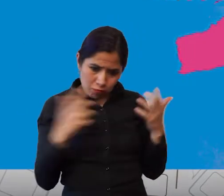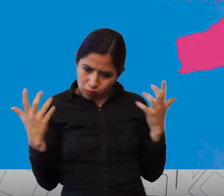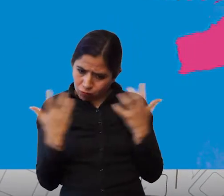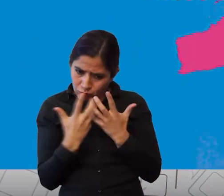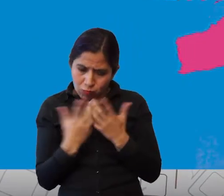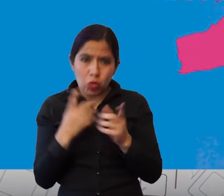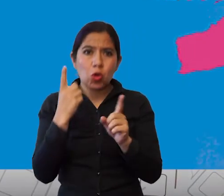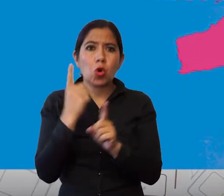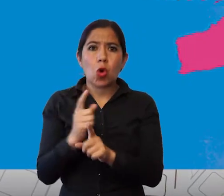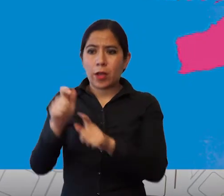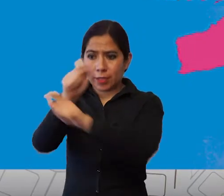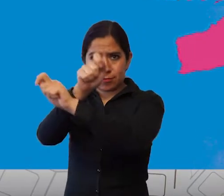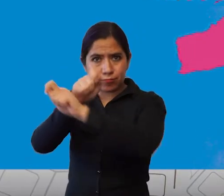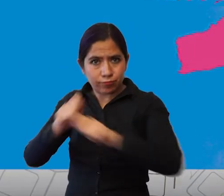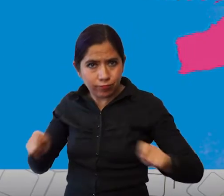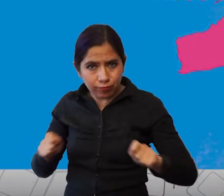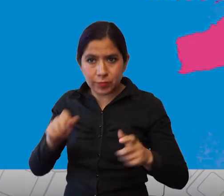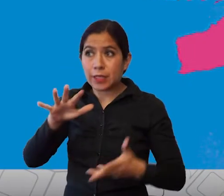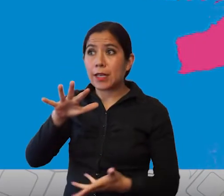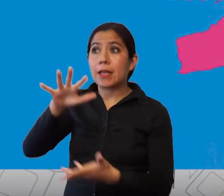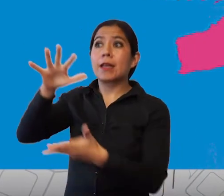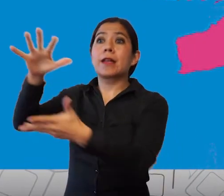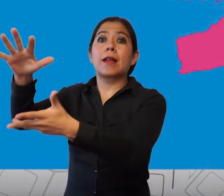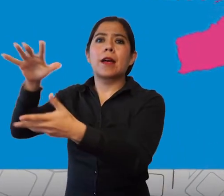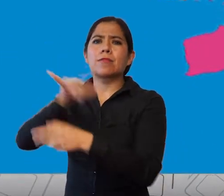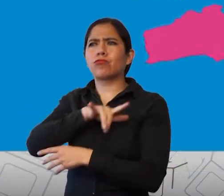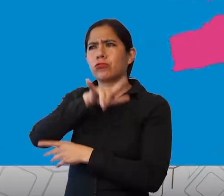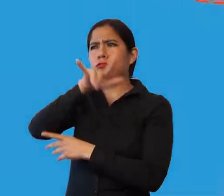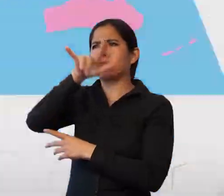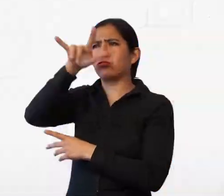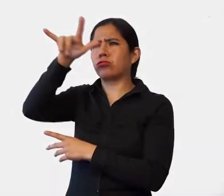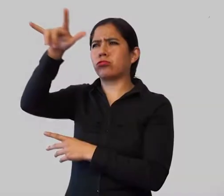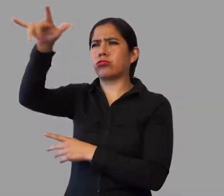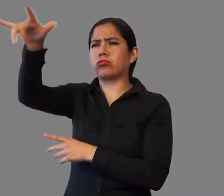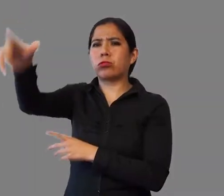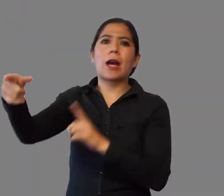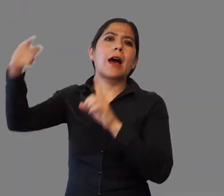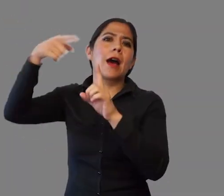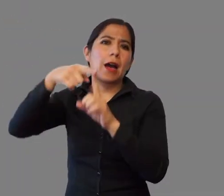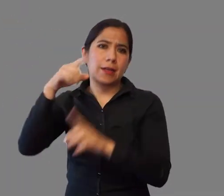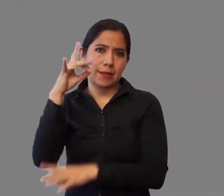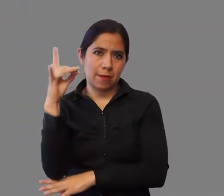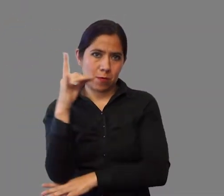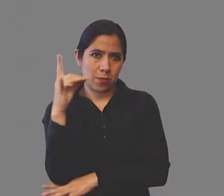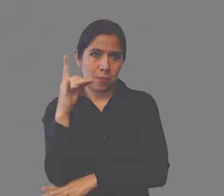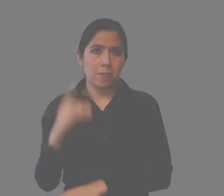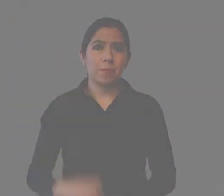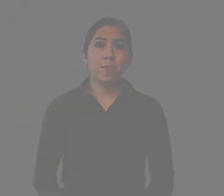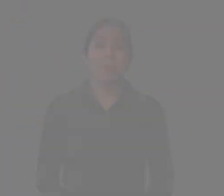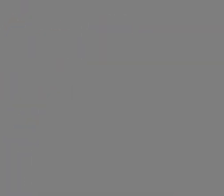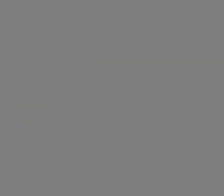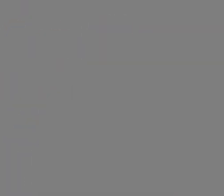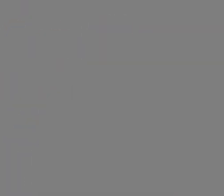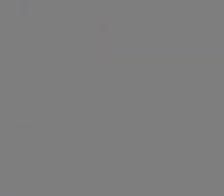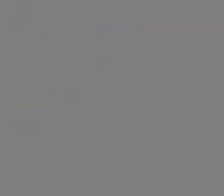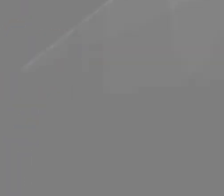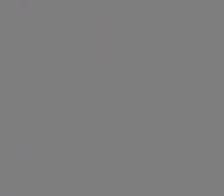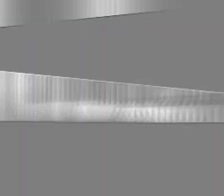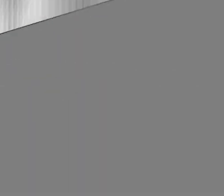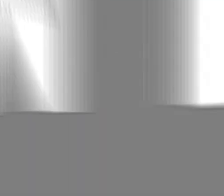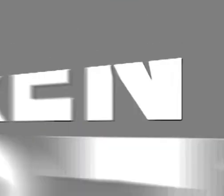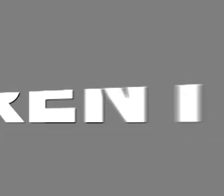del precintado y de la entrega vía valija diplomática a Bolivia. Órgano electoral